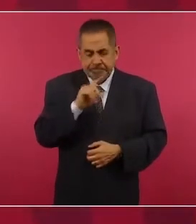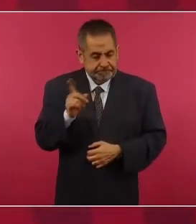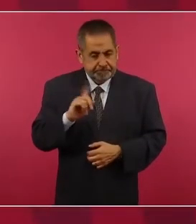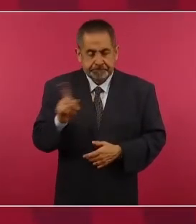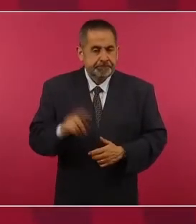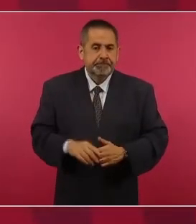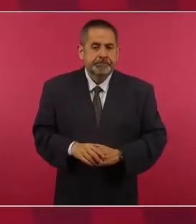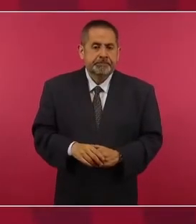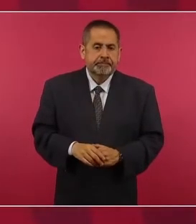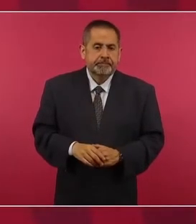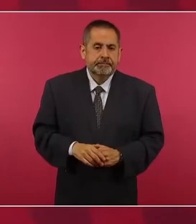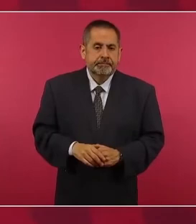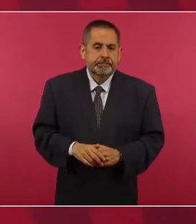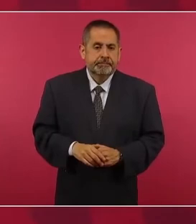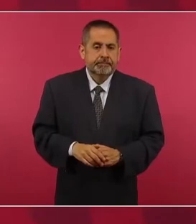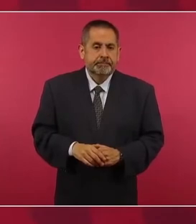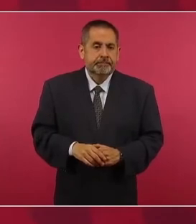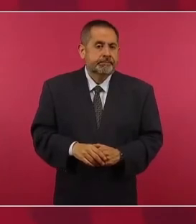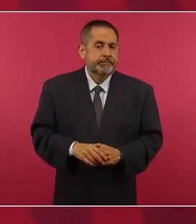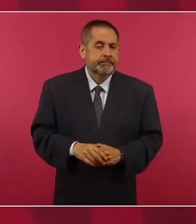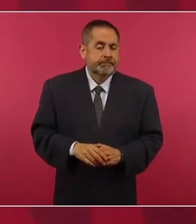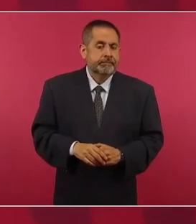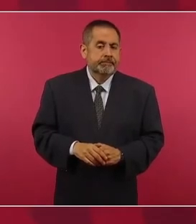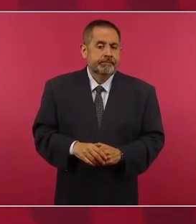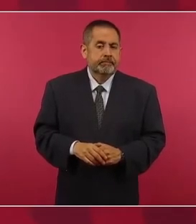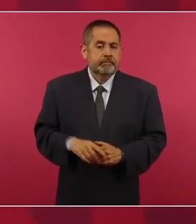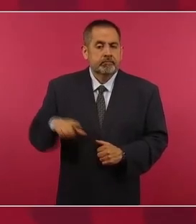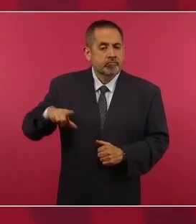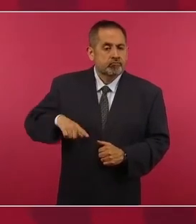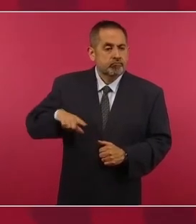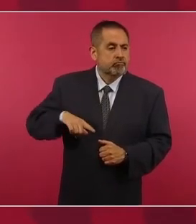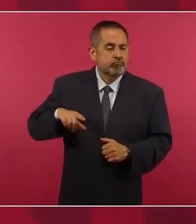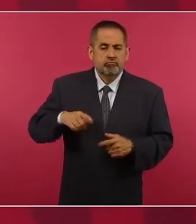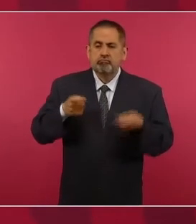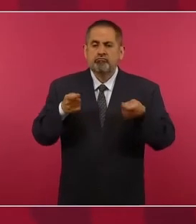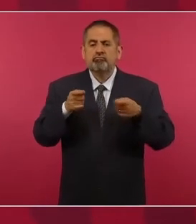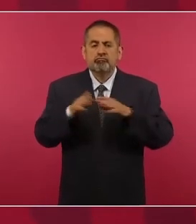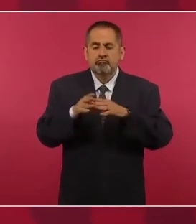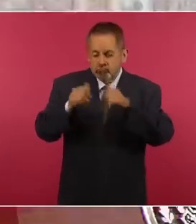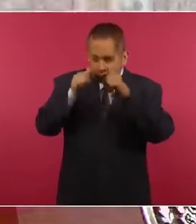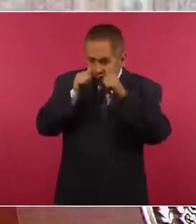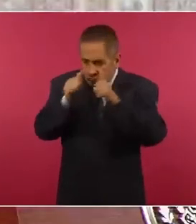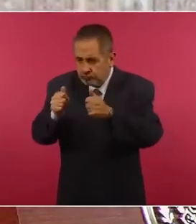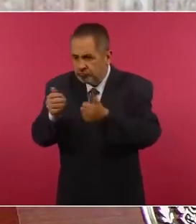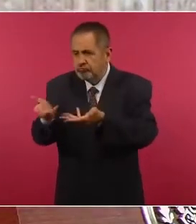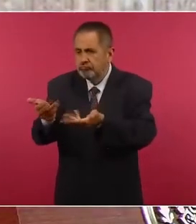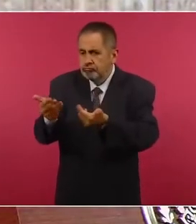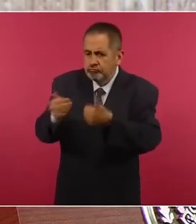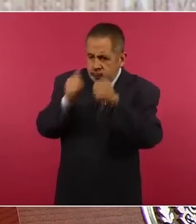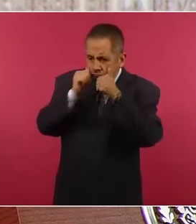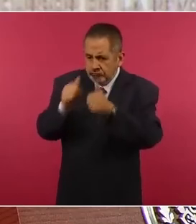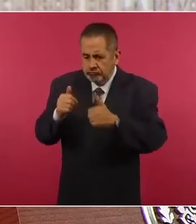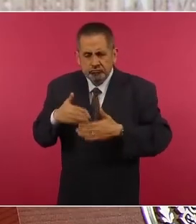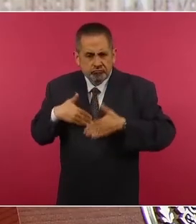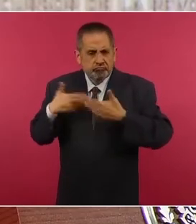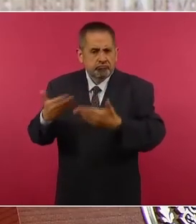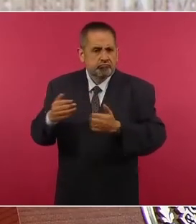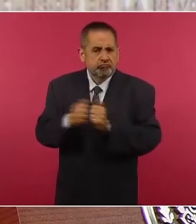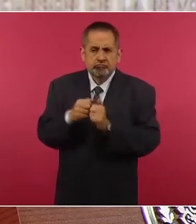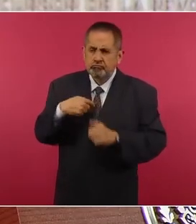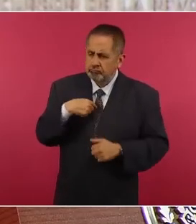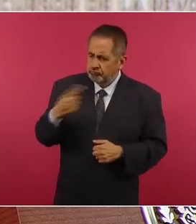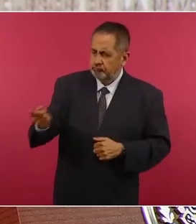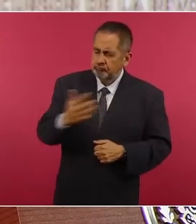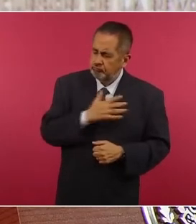gobierna atendiendo a la gente, actuando de buena fe, con amor al